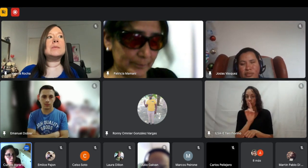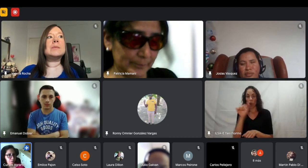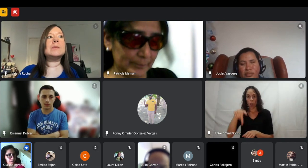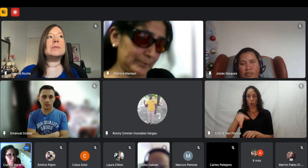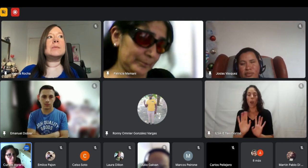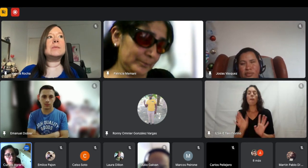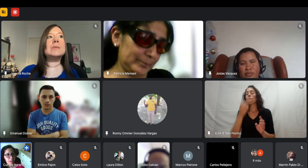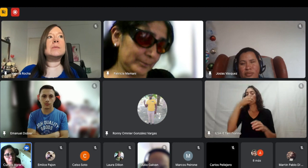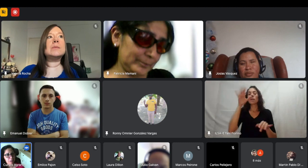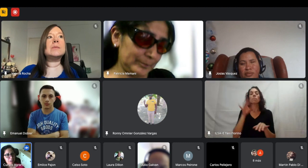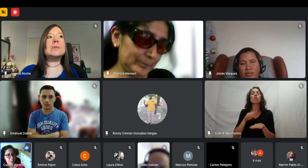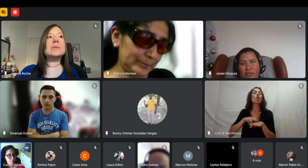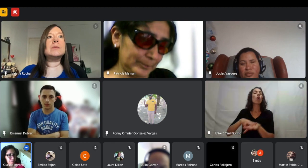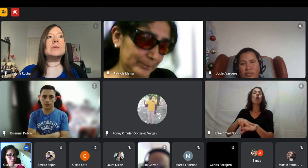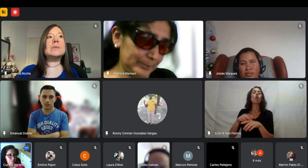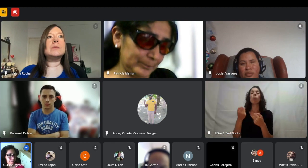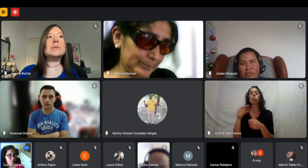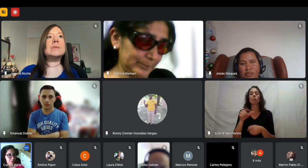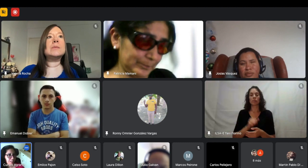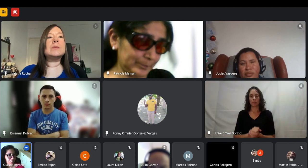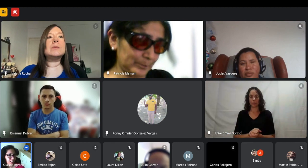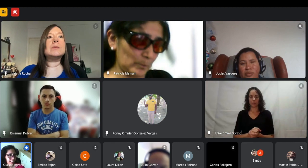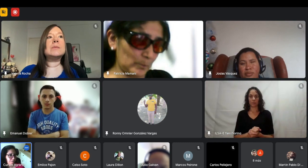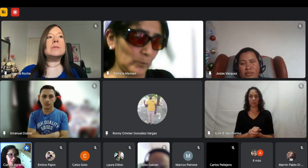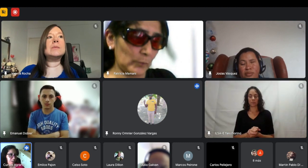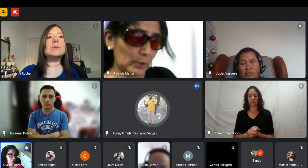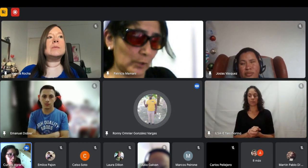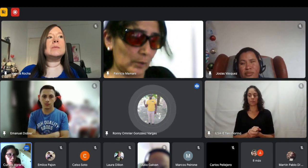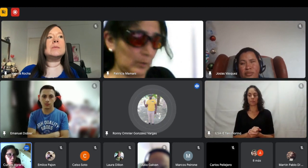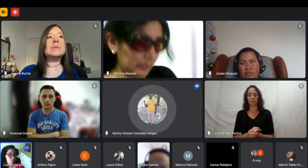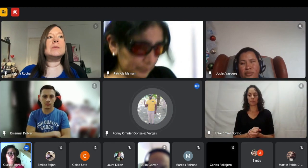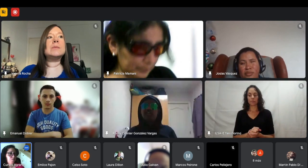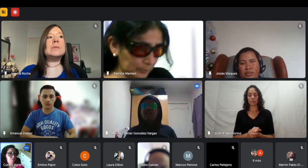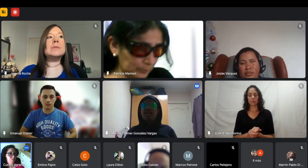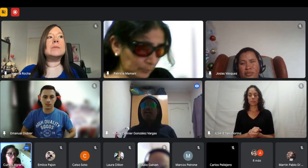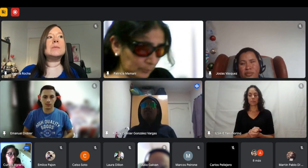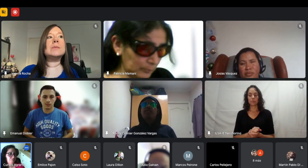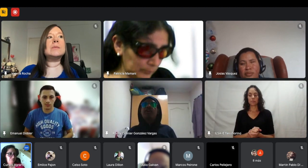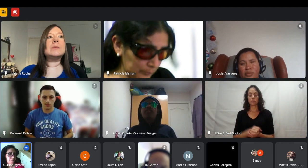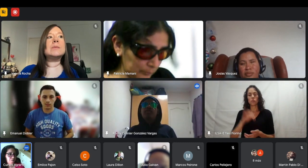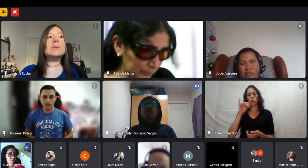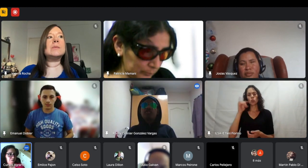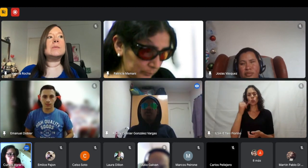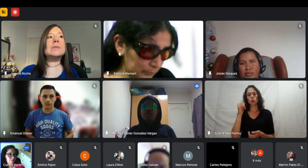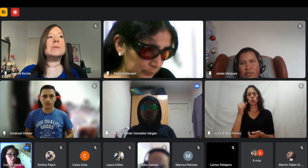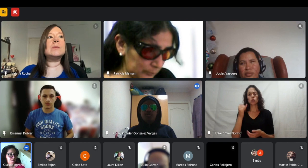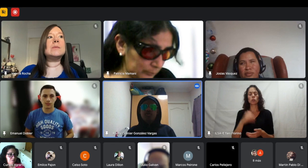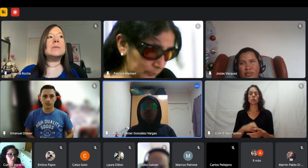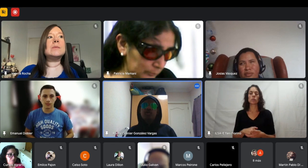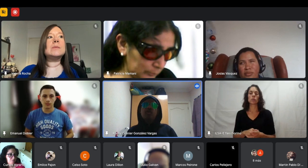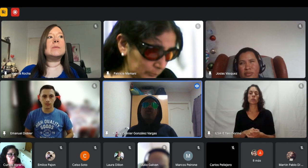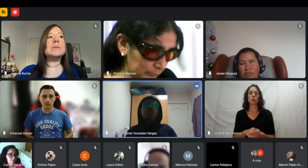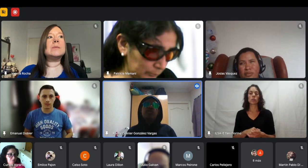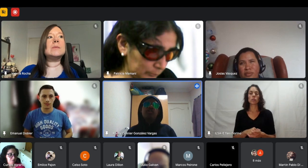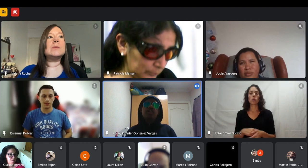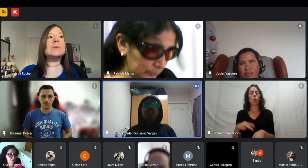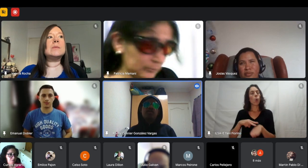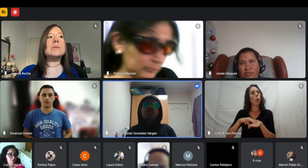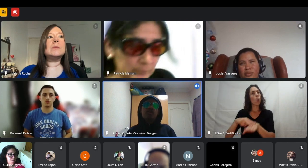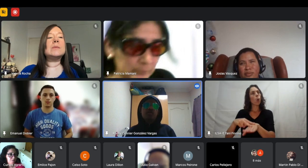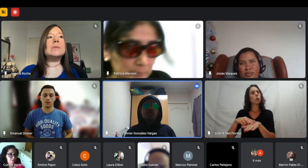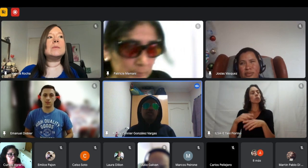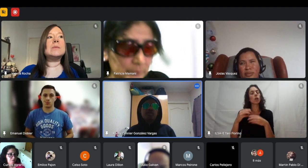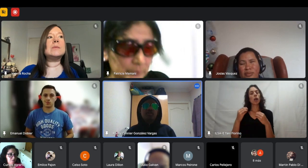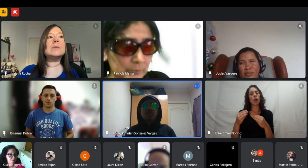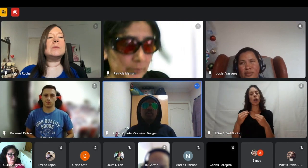consejito para las personas que te están viendo sí claro sería un consejo uno de los consejos